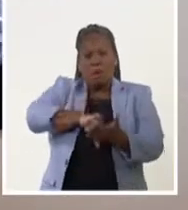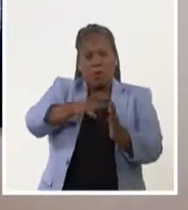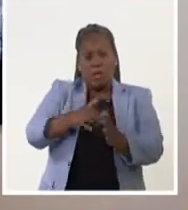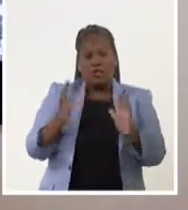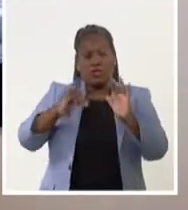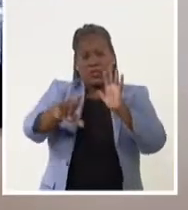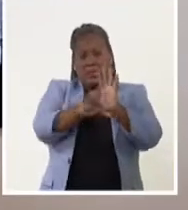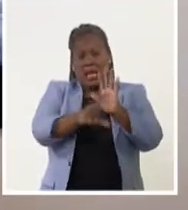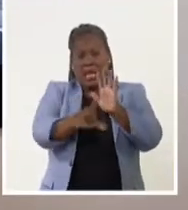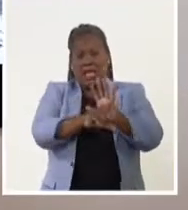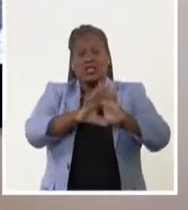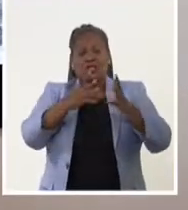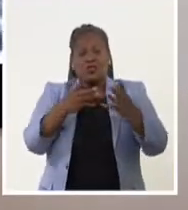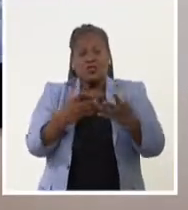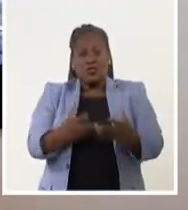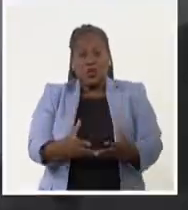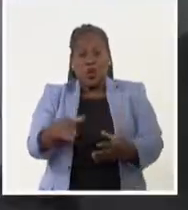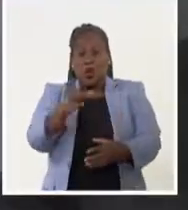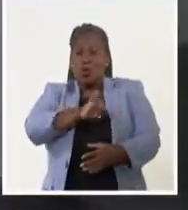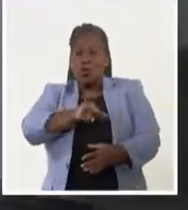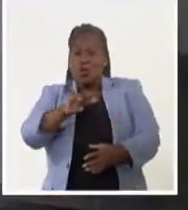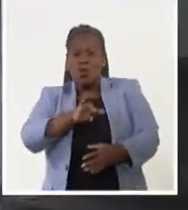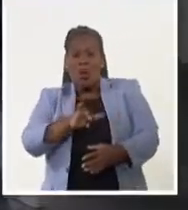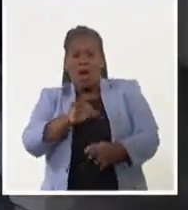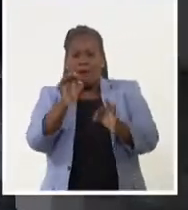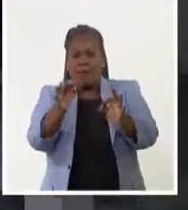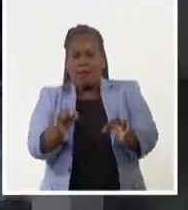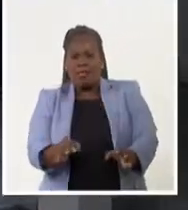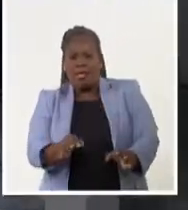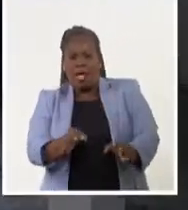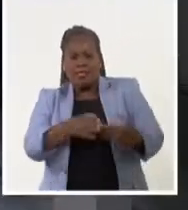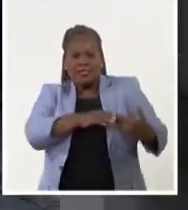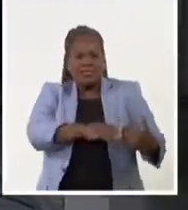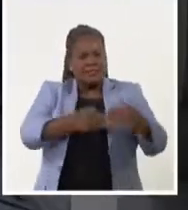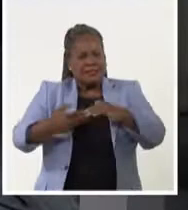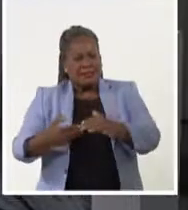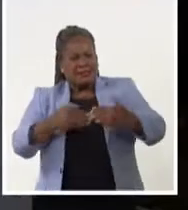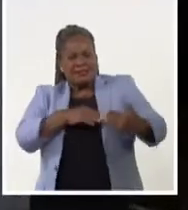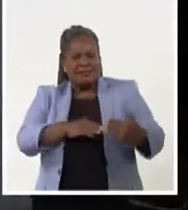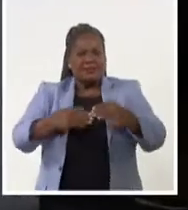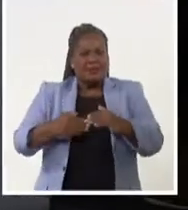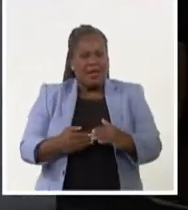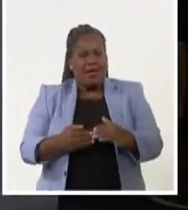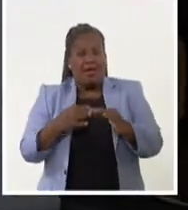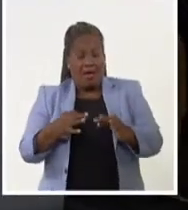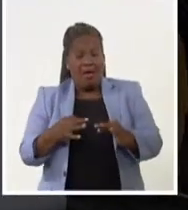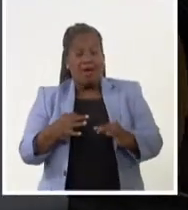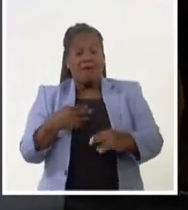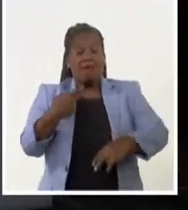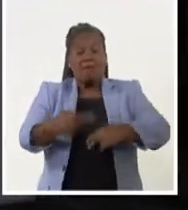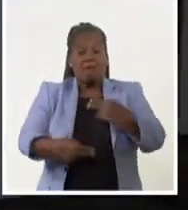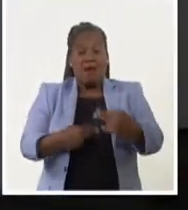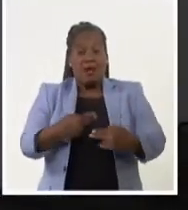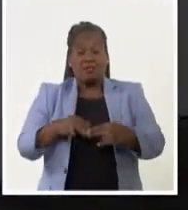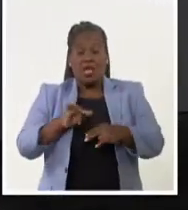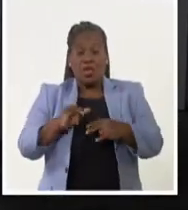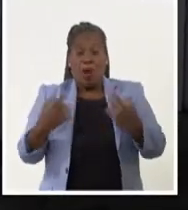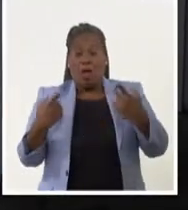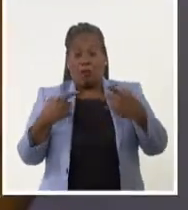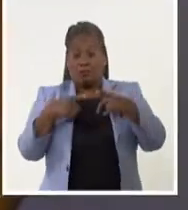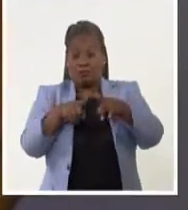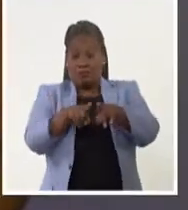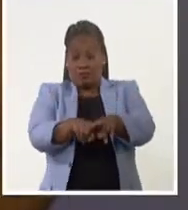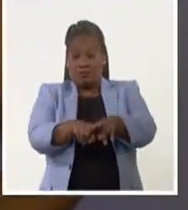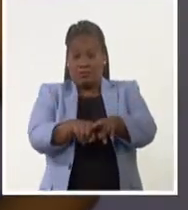los objetivos expresan entidades contrapuestas que luchan permanentemente entre sí, pero que al hacerlo constituyen la unidad de los